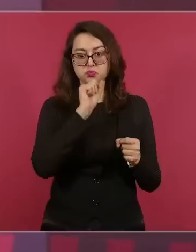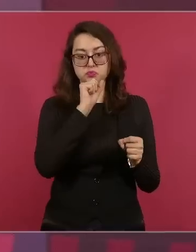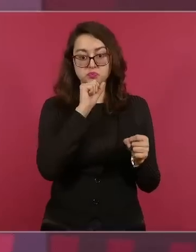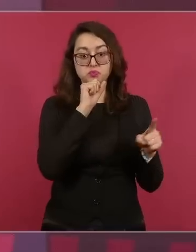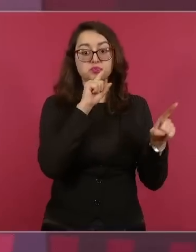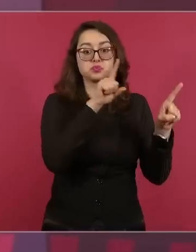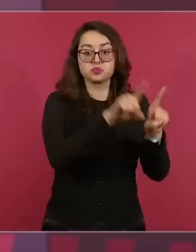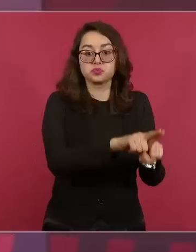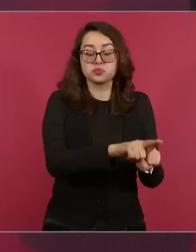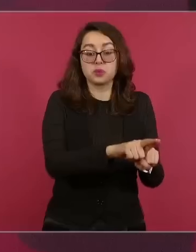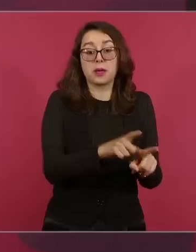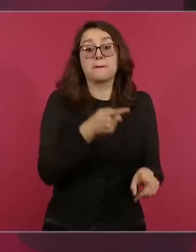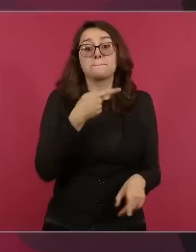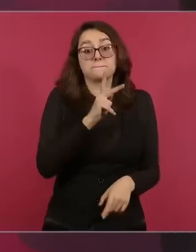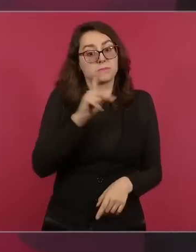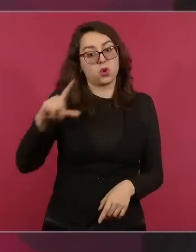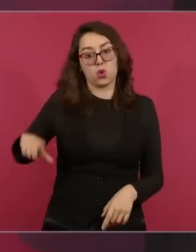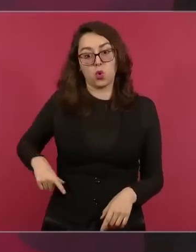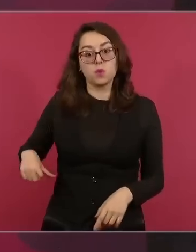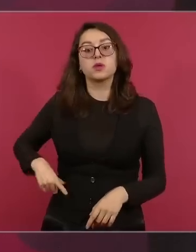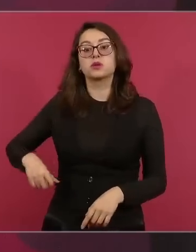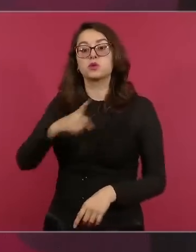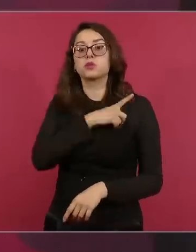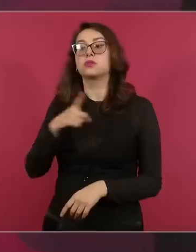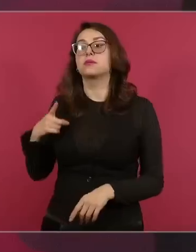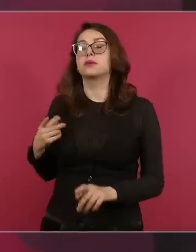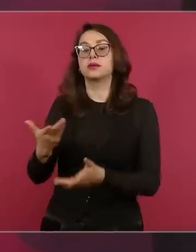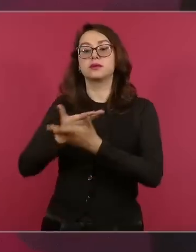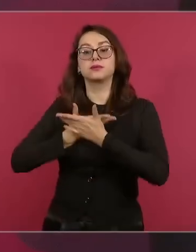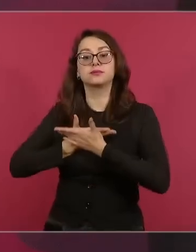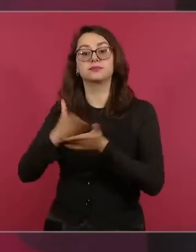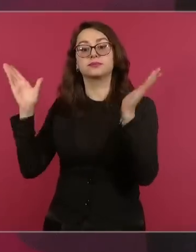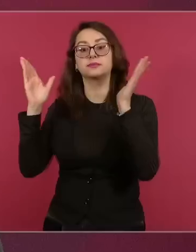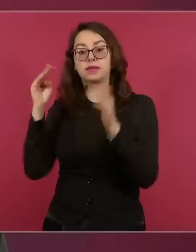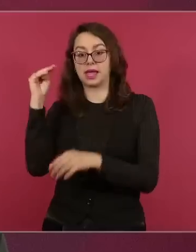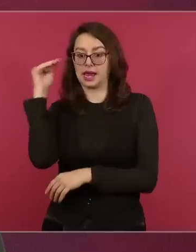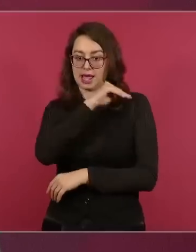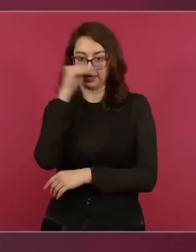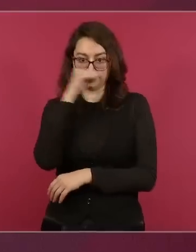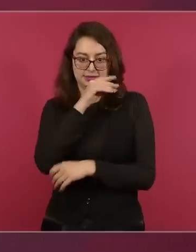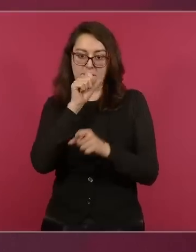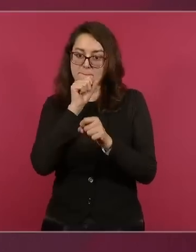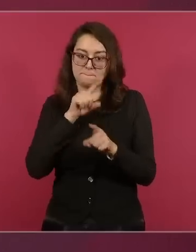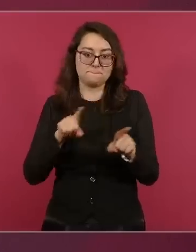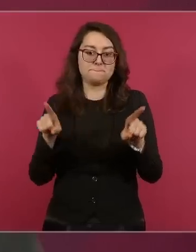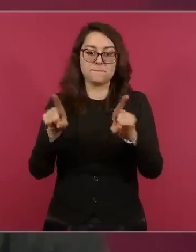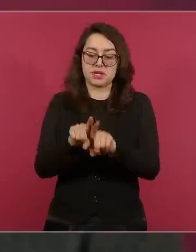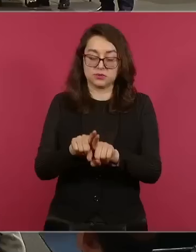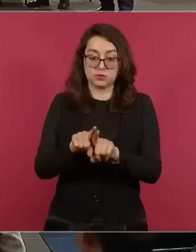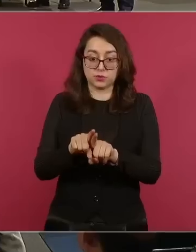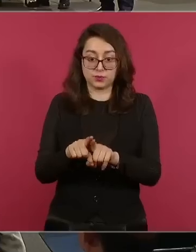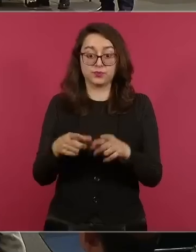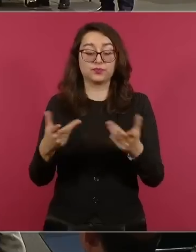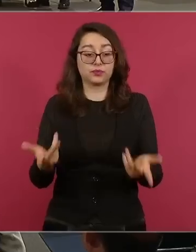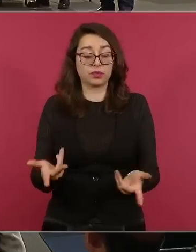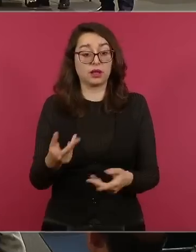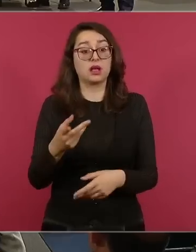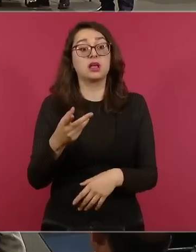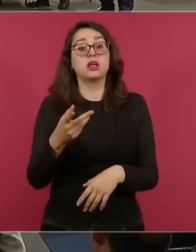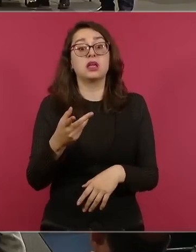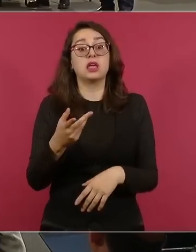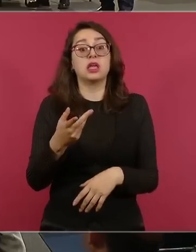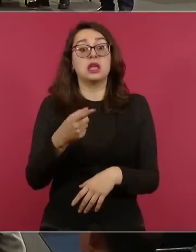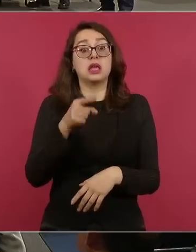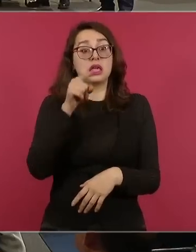protocolo se tiene que ver lo mismo, que sean vacunas confiables,